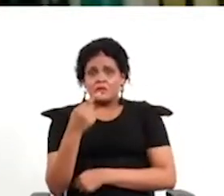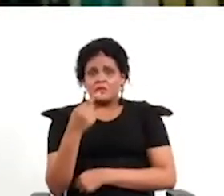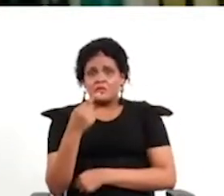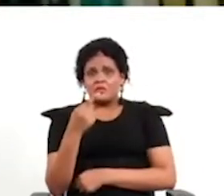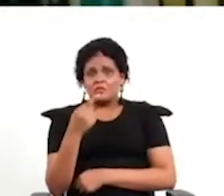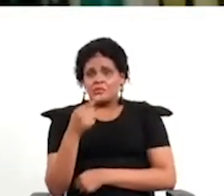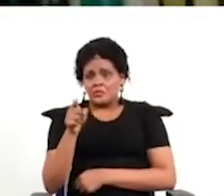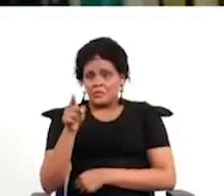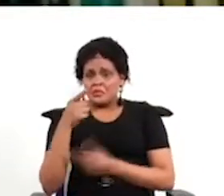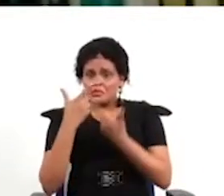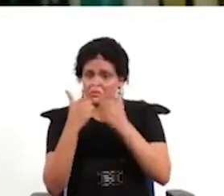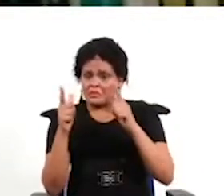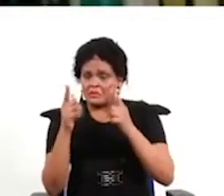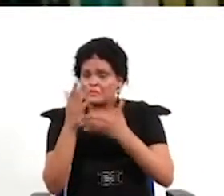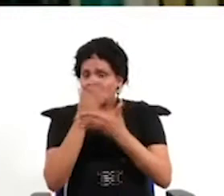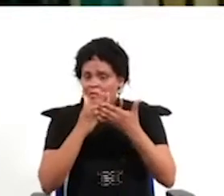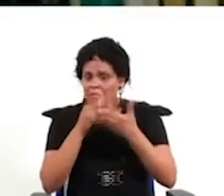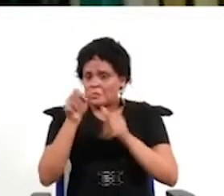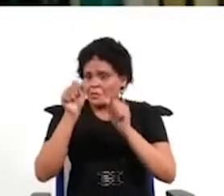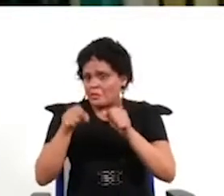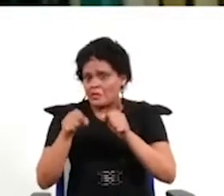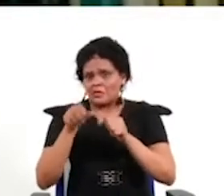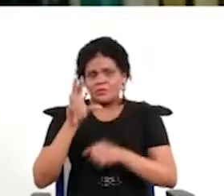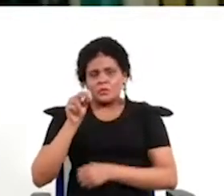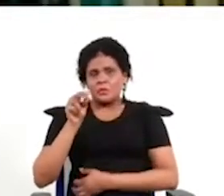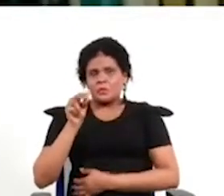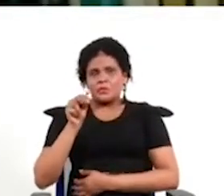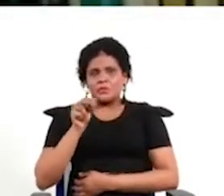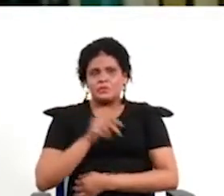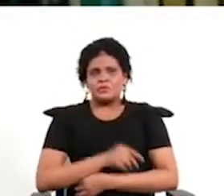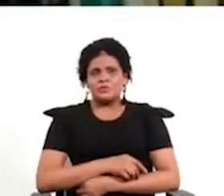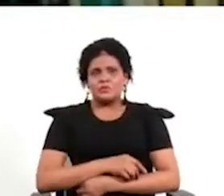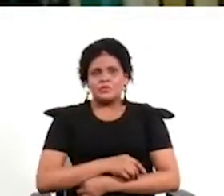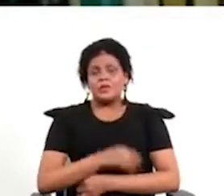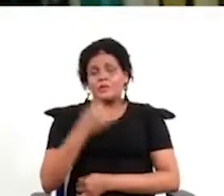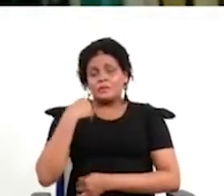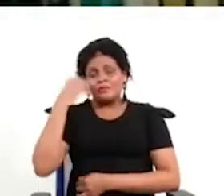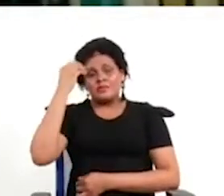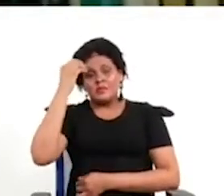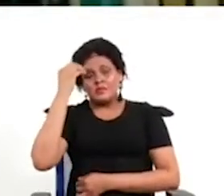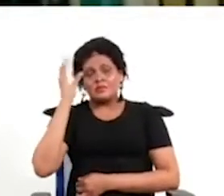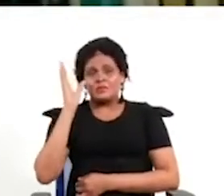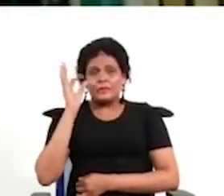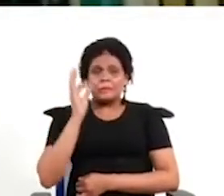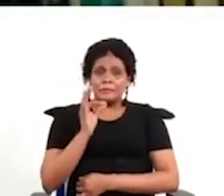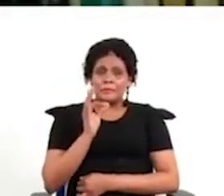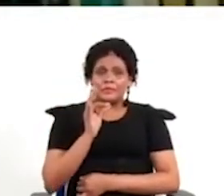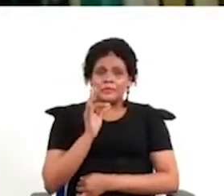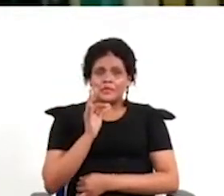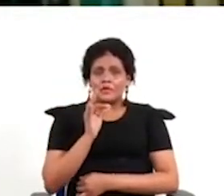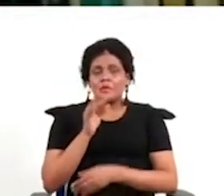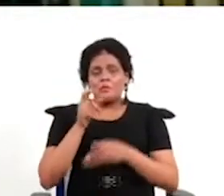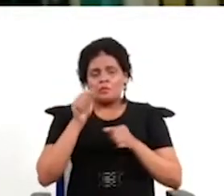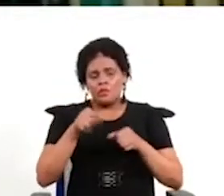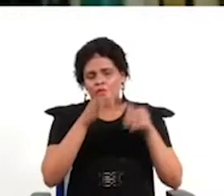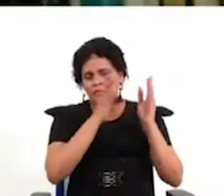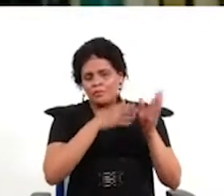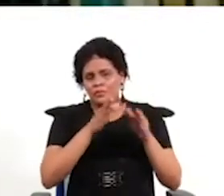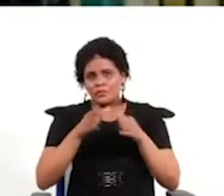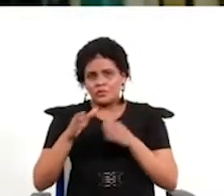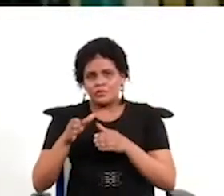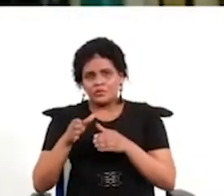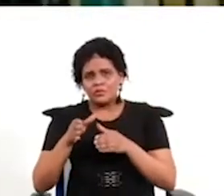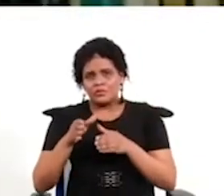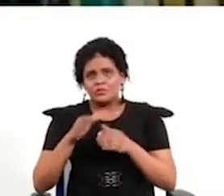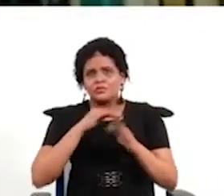habilitado a decidir o no en un contexto democrático entonces más bien se trata de hacer buenos procesos y creo